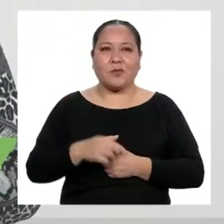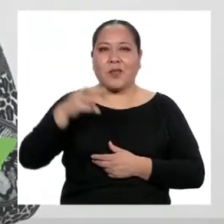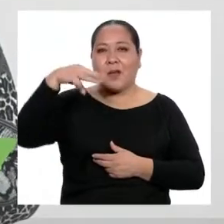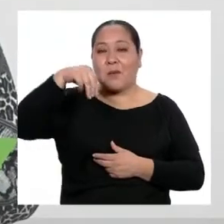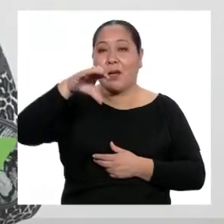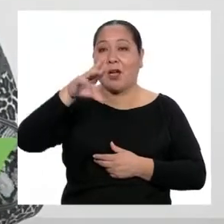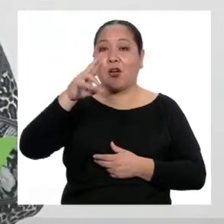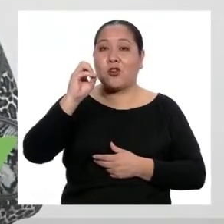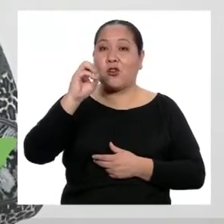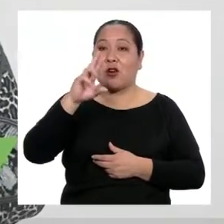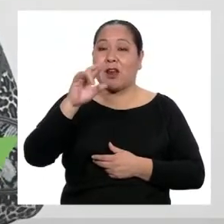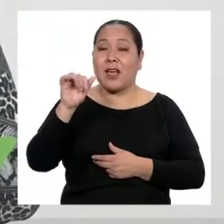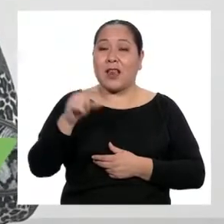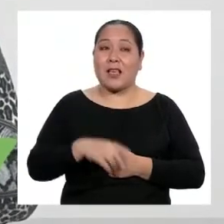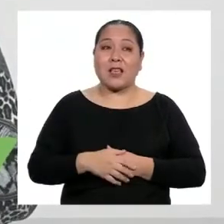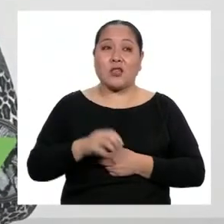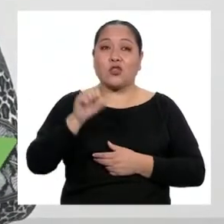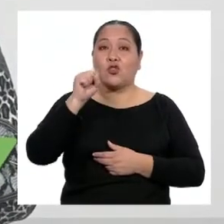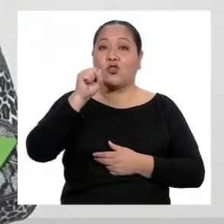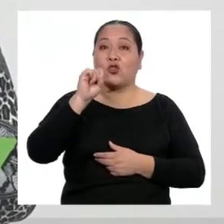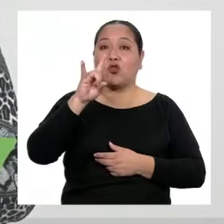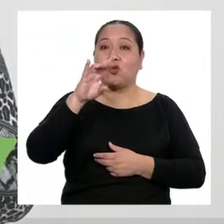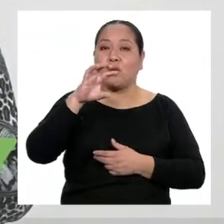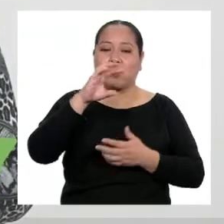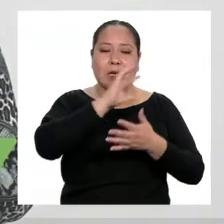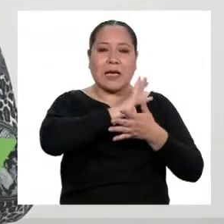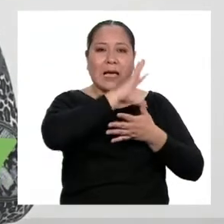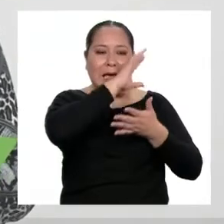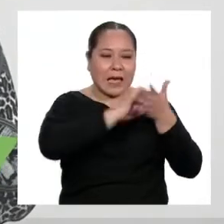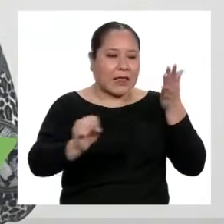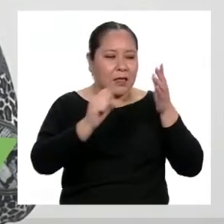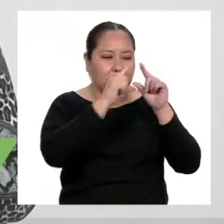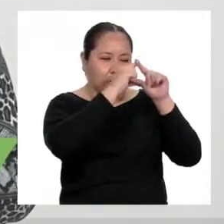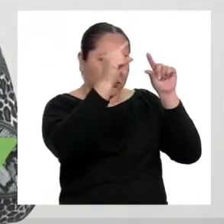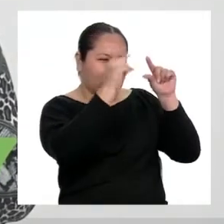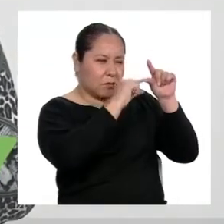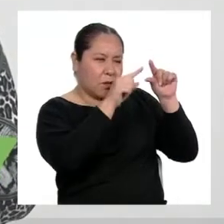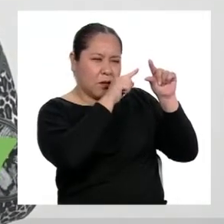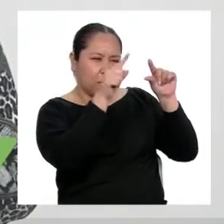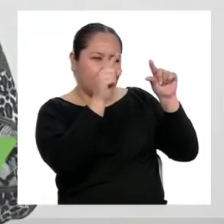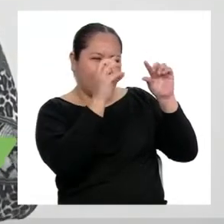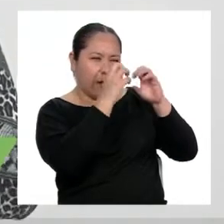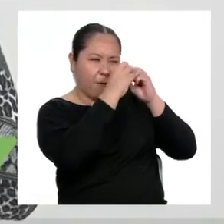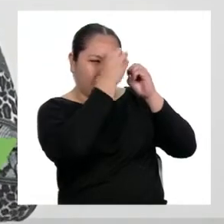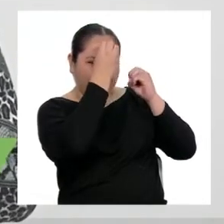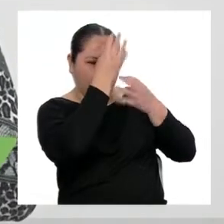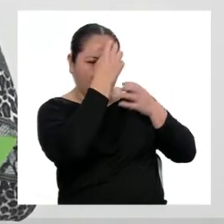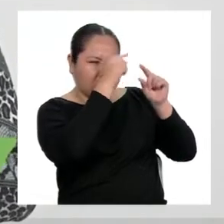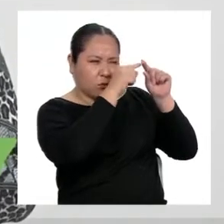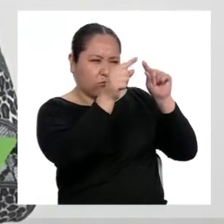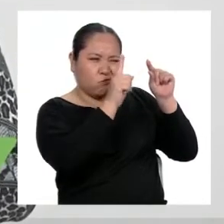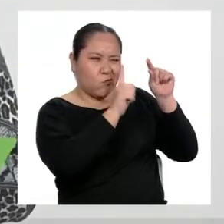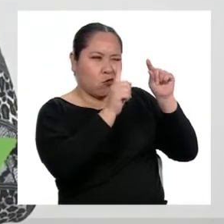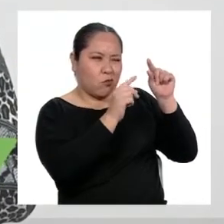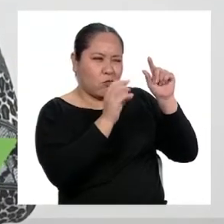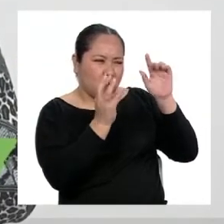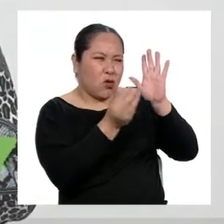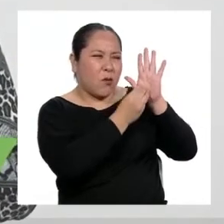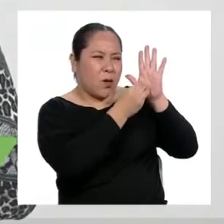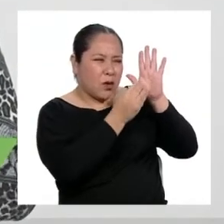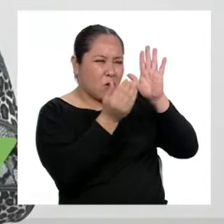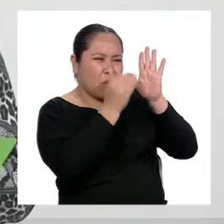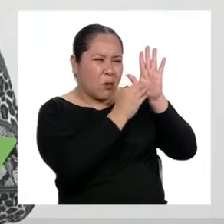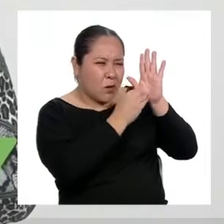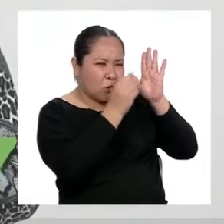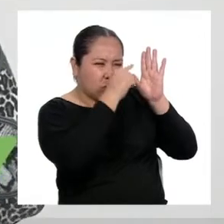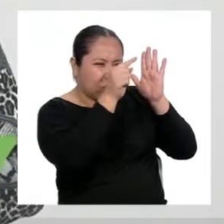de supresión consiste en eliminar toda la información redundante, dejando únicamente aquella